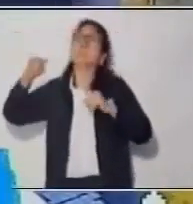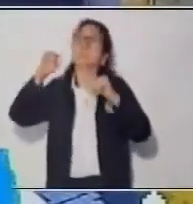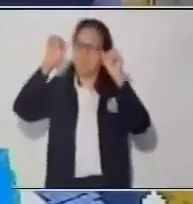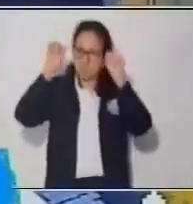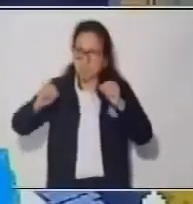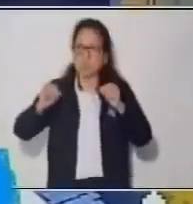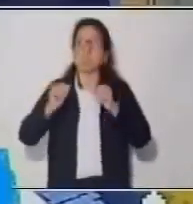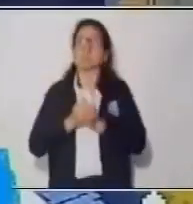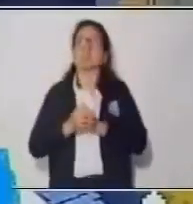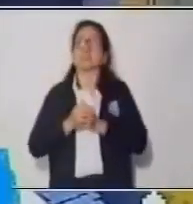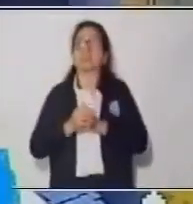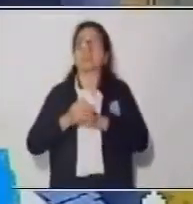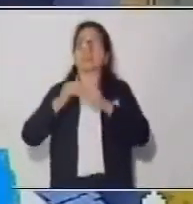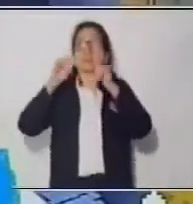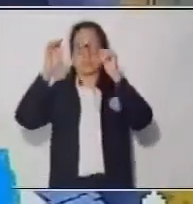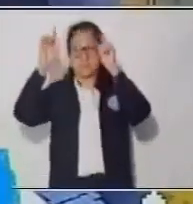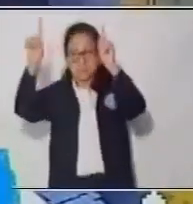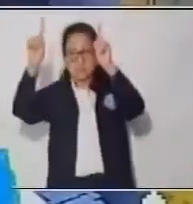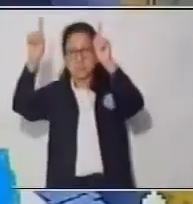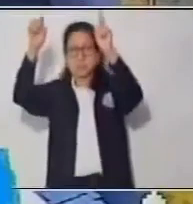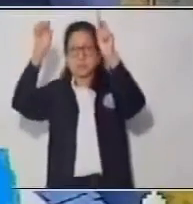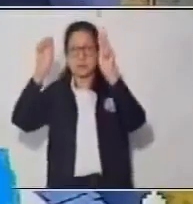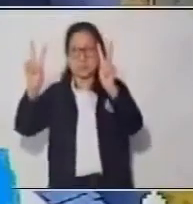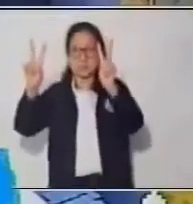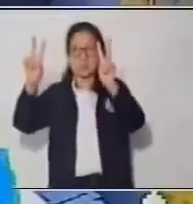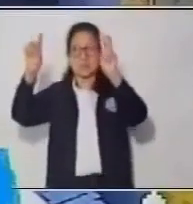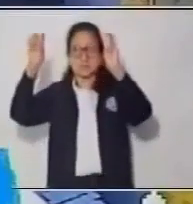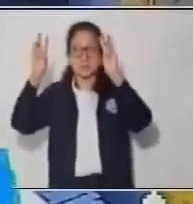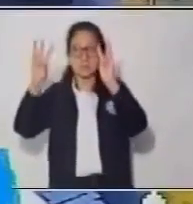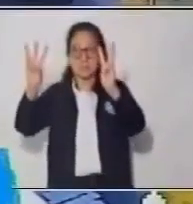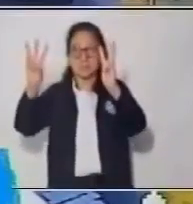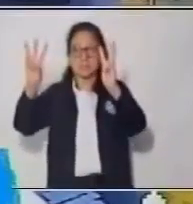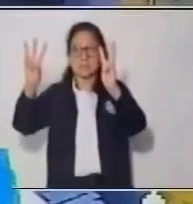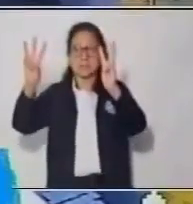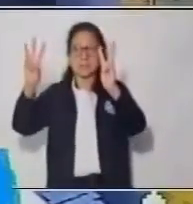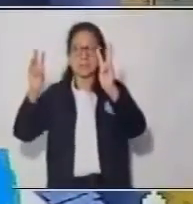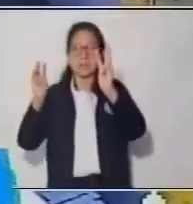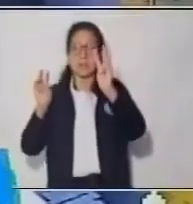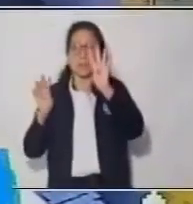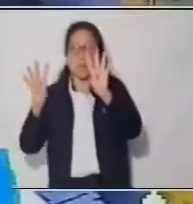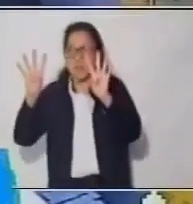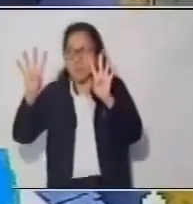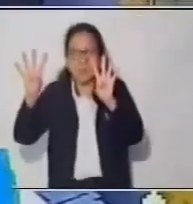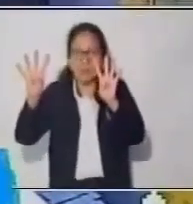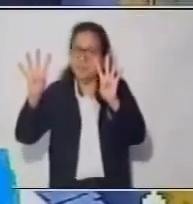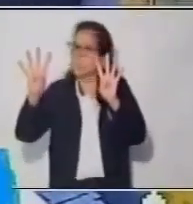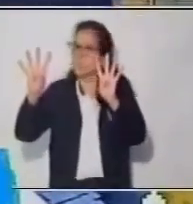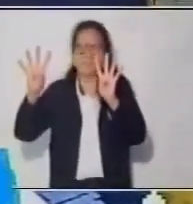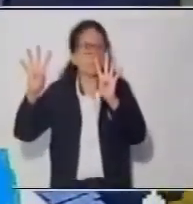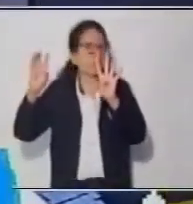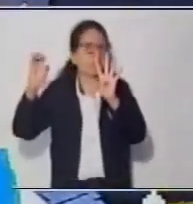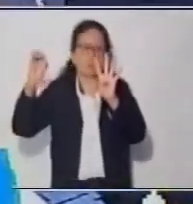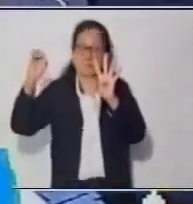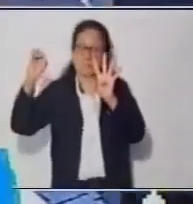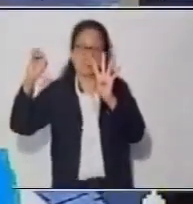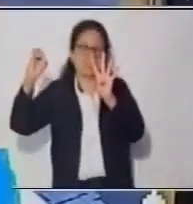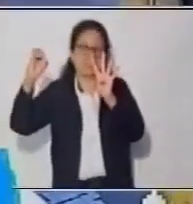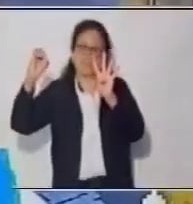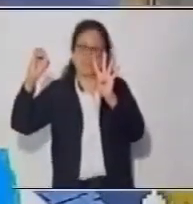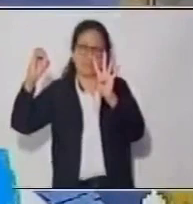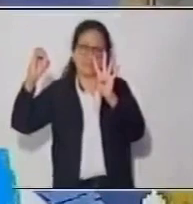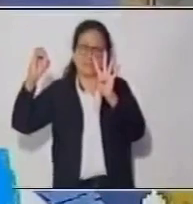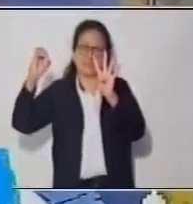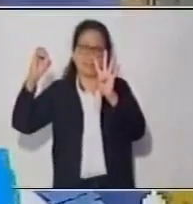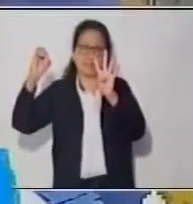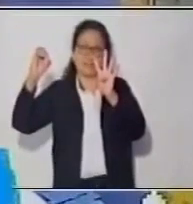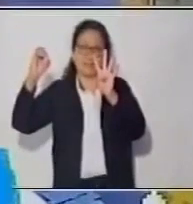son divisibles, pero acá ya no. Esto es, si